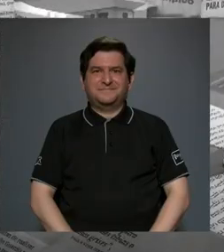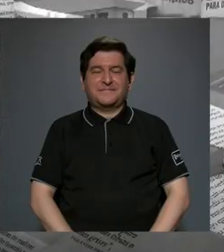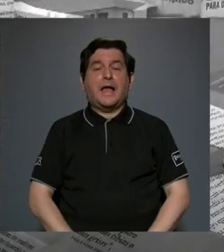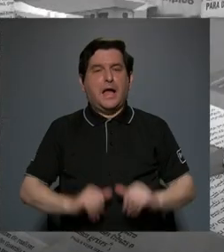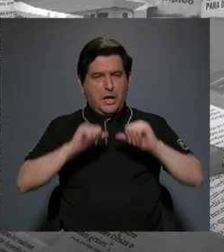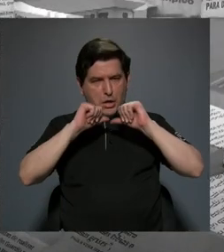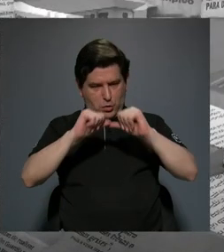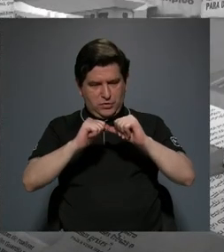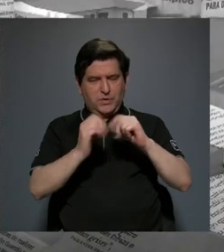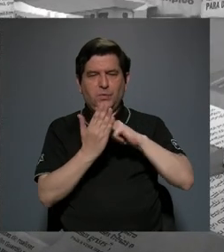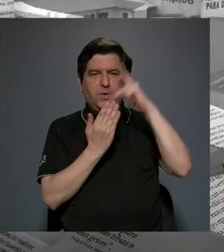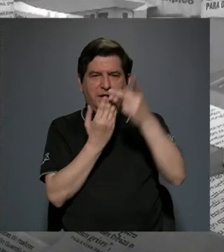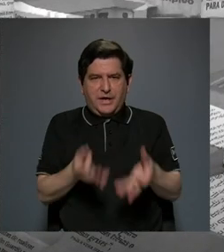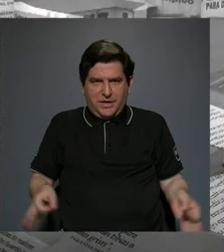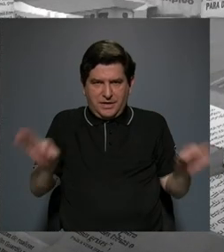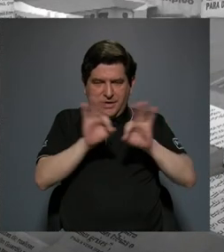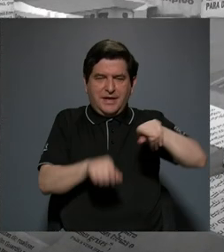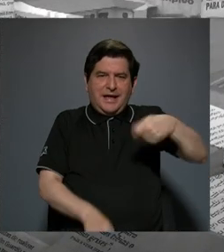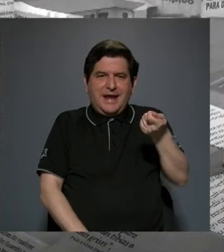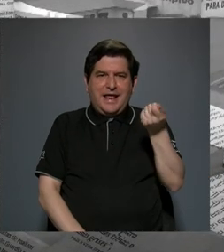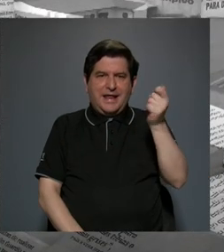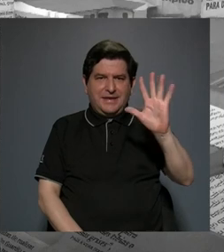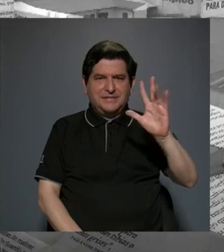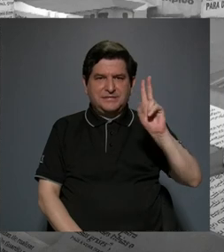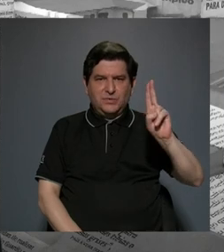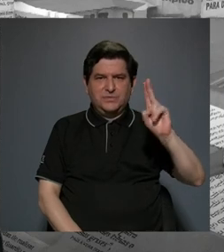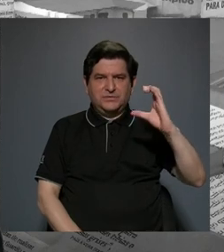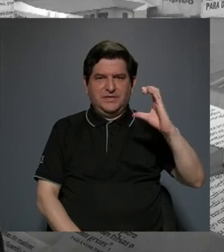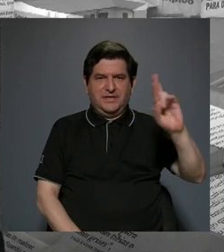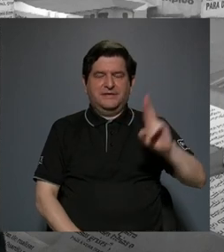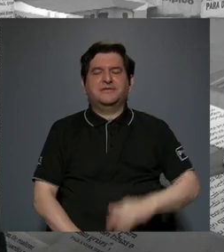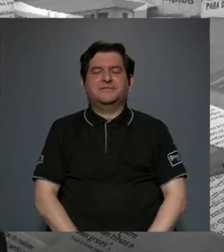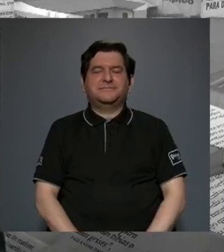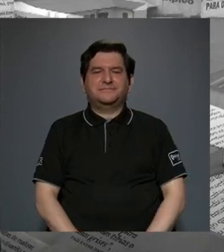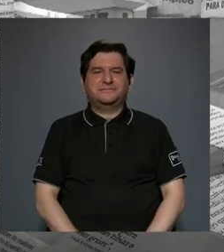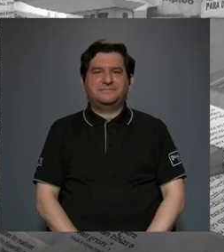estamos de regreso con lo que importa aquí por canal 15 UCR